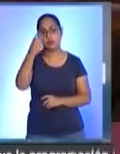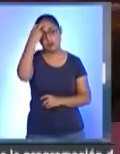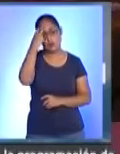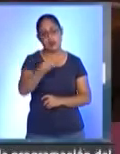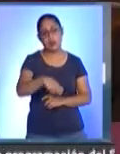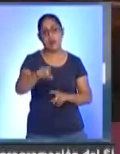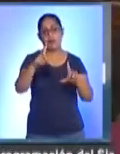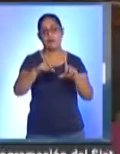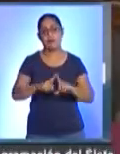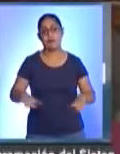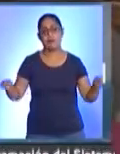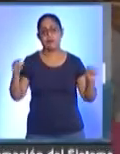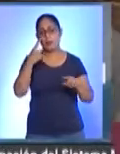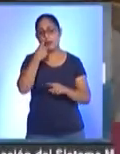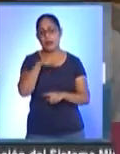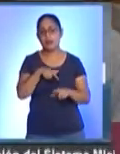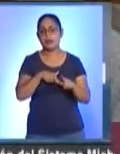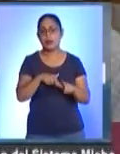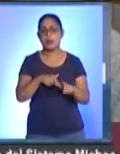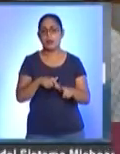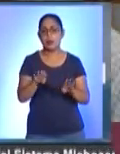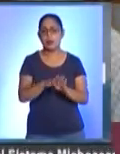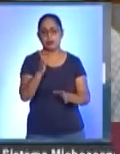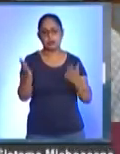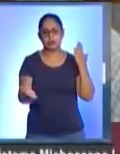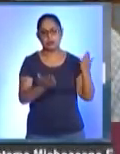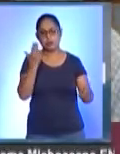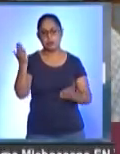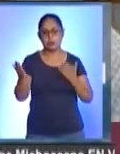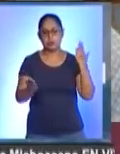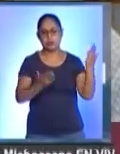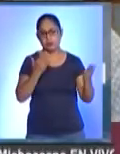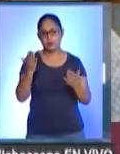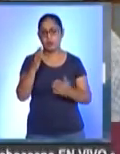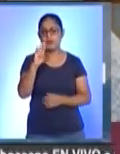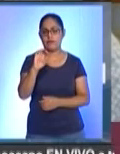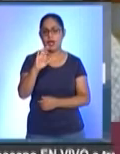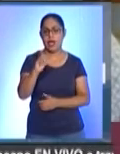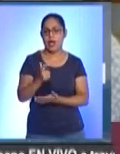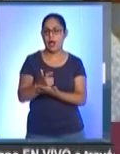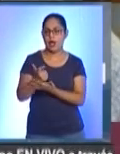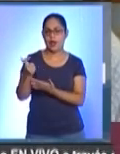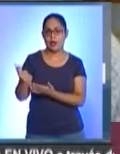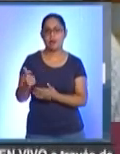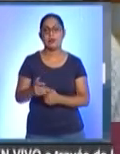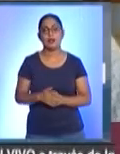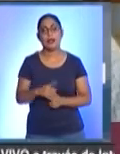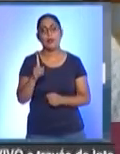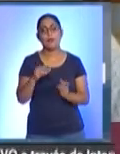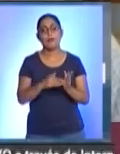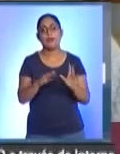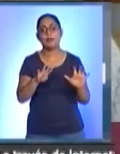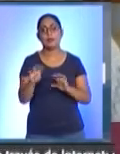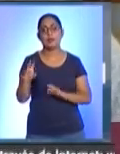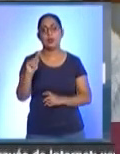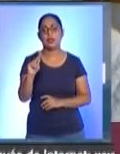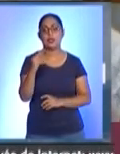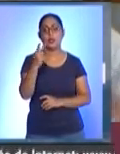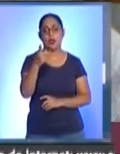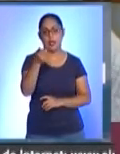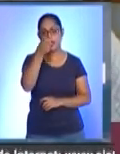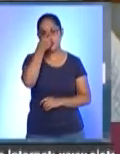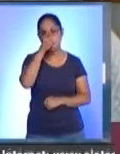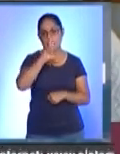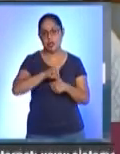París, Francia, para continuar sus estudios musicales gracias a una beca. En 1982 se le nombró director general del